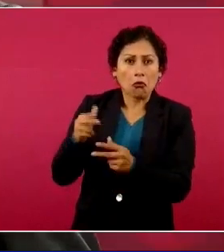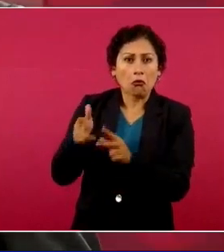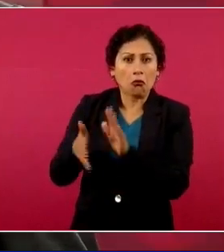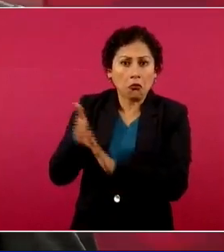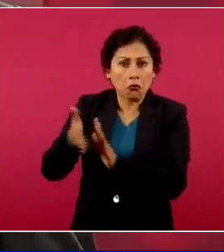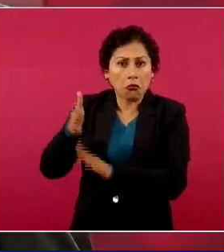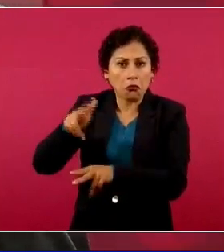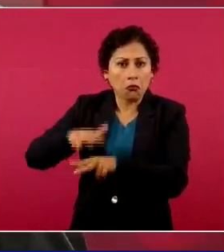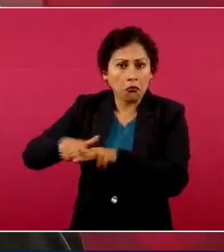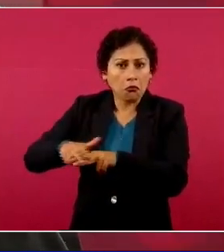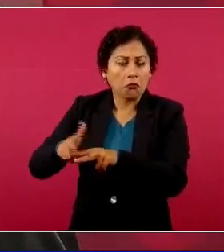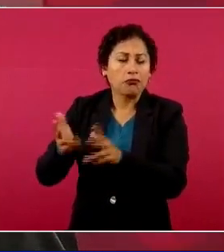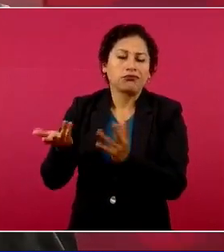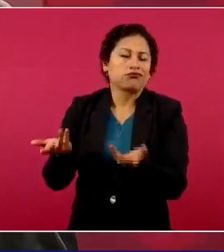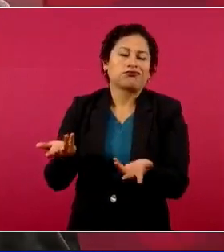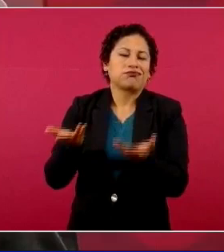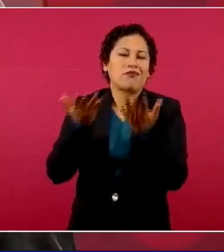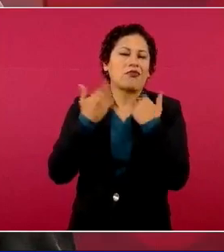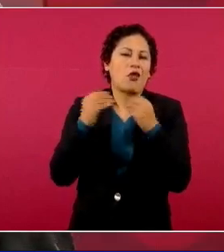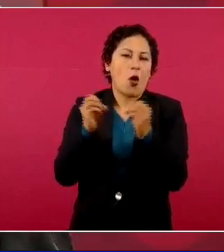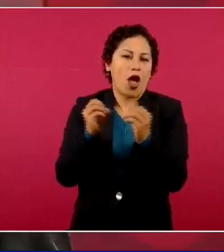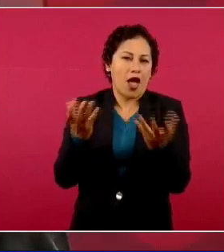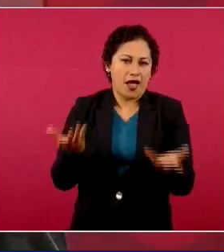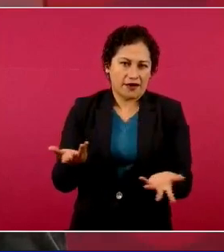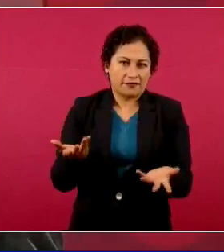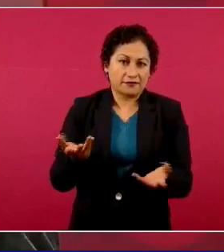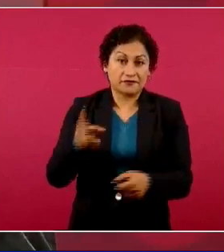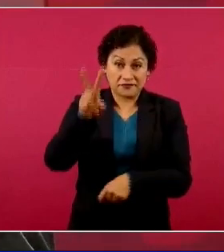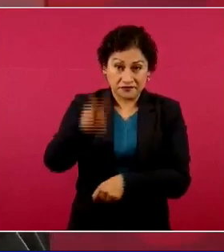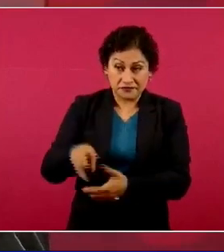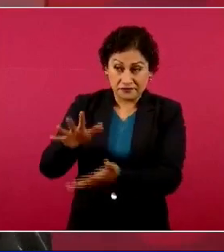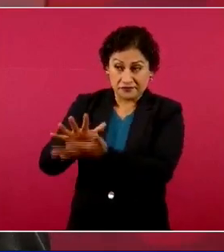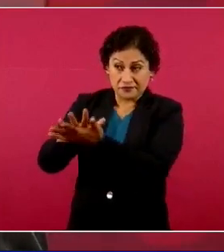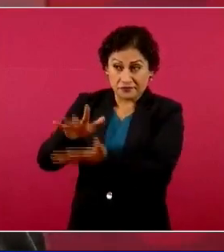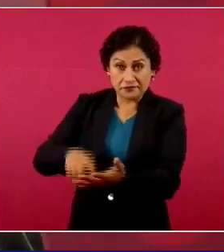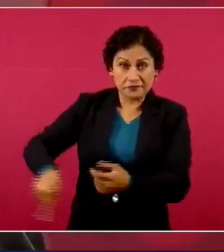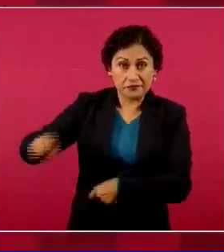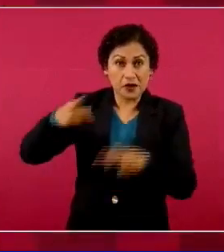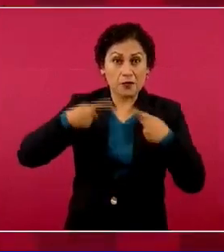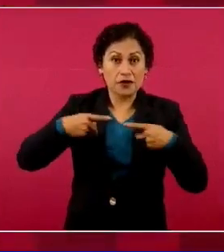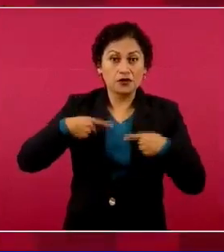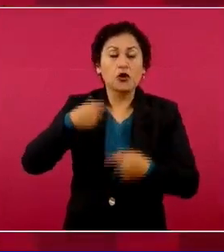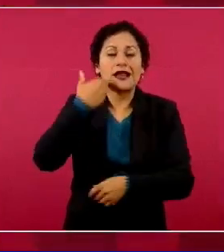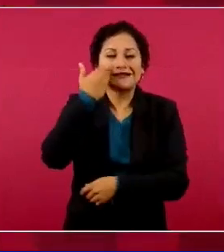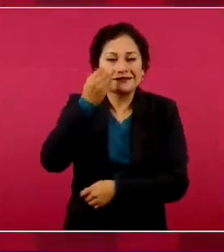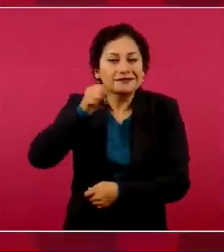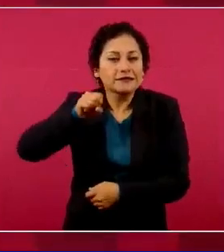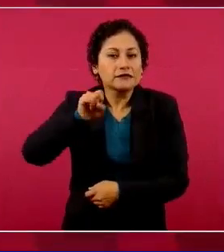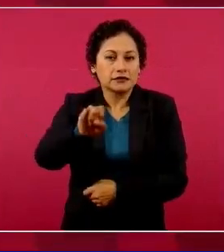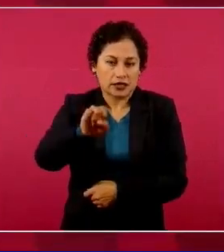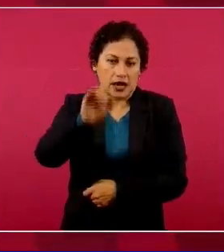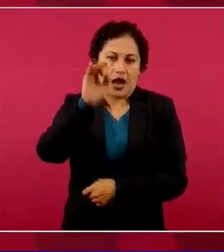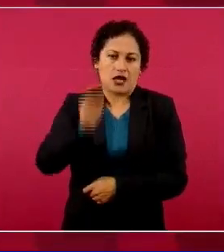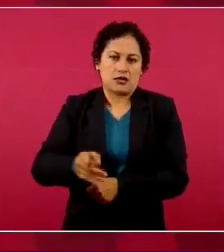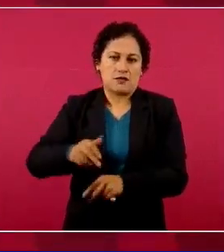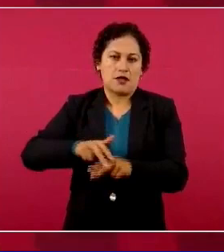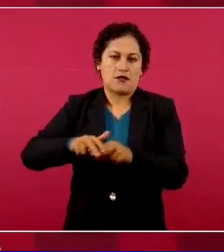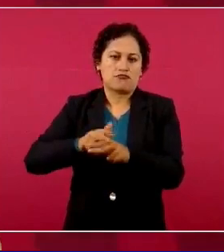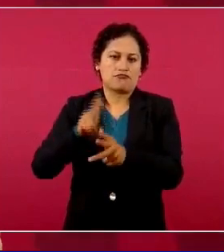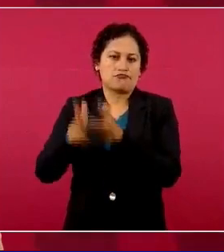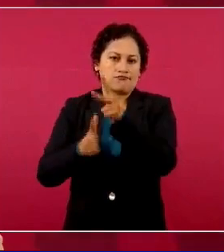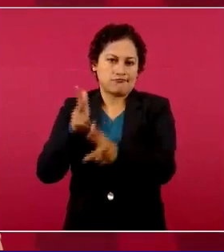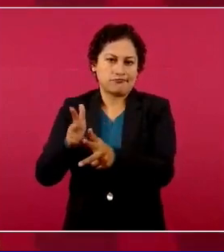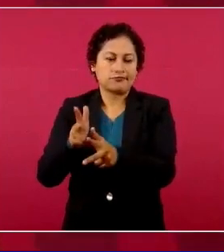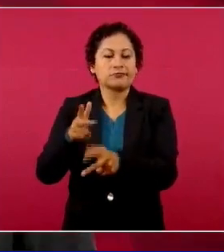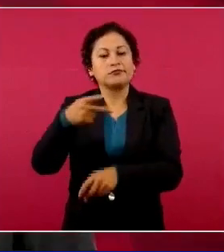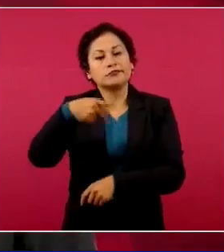mayoría quiere que se construya el tren. También los que presentaron